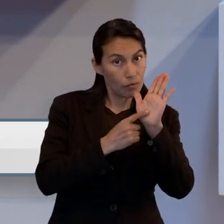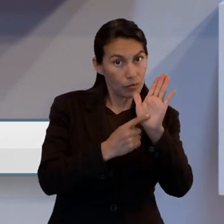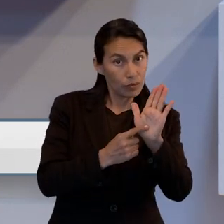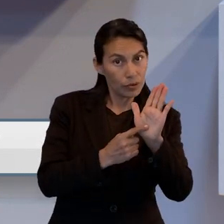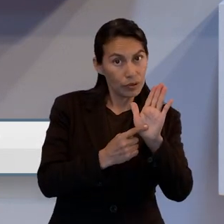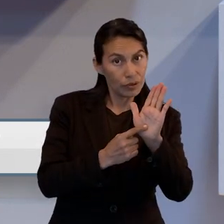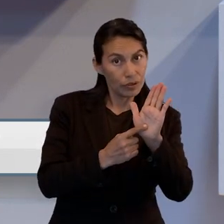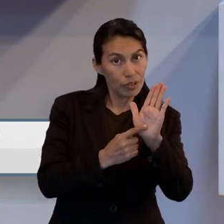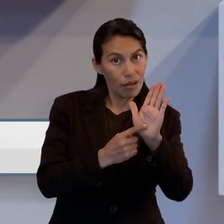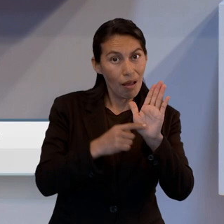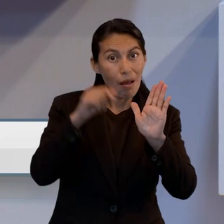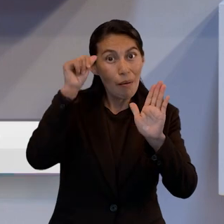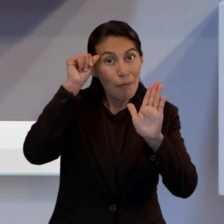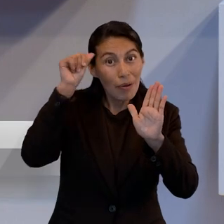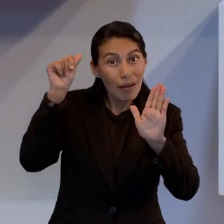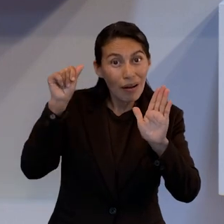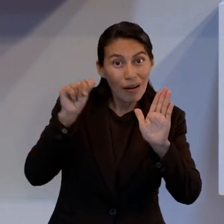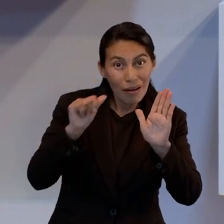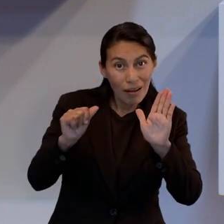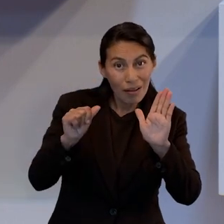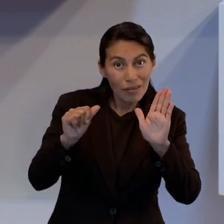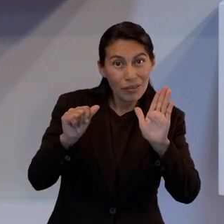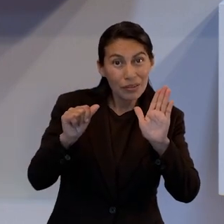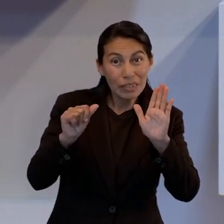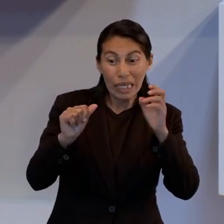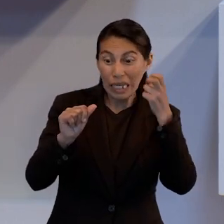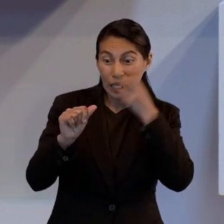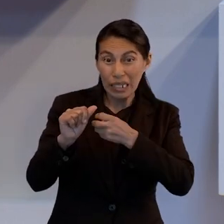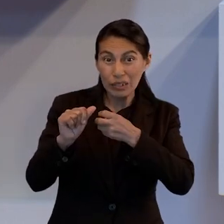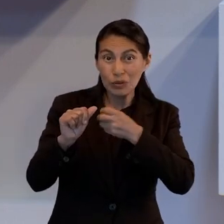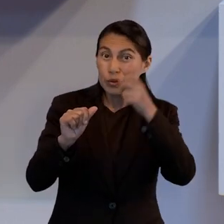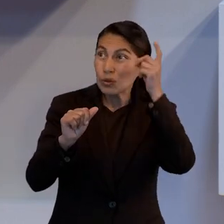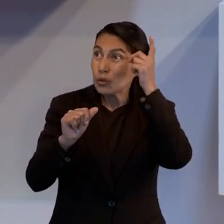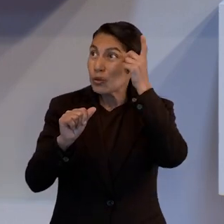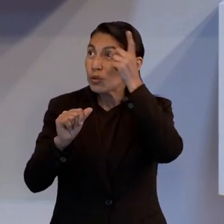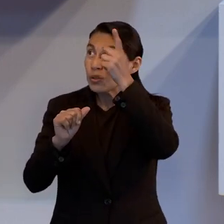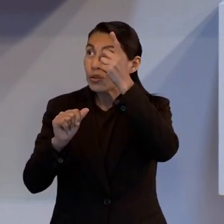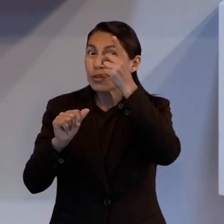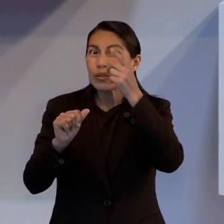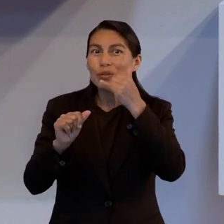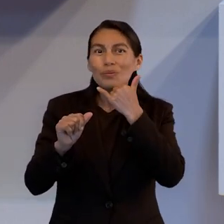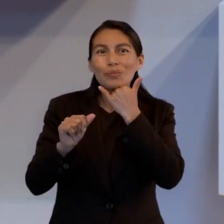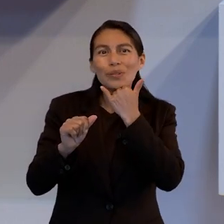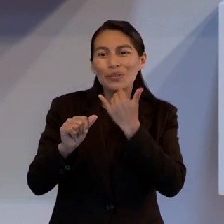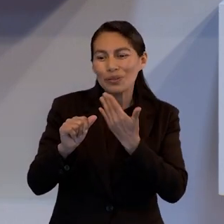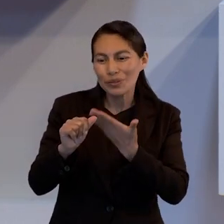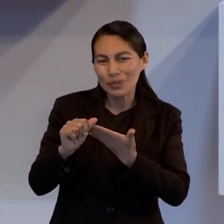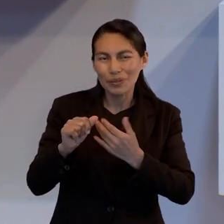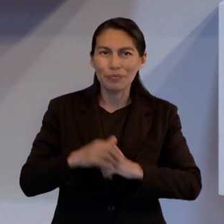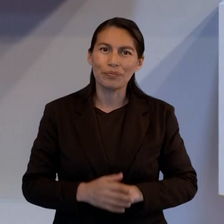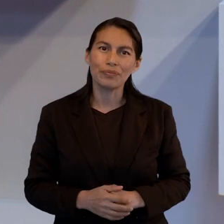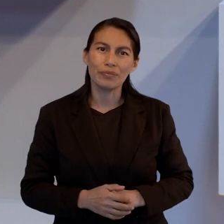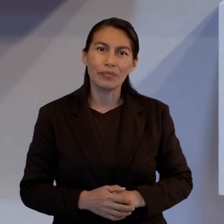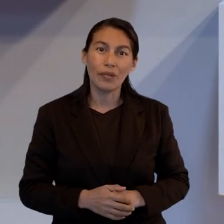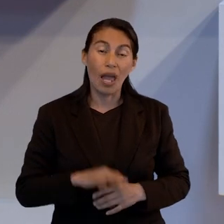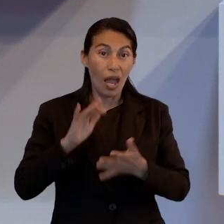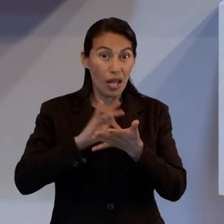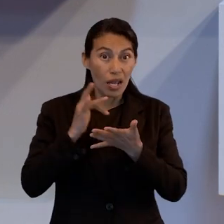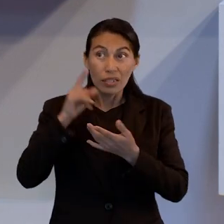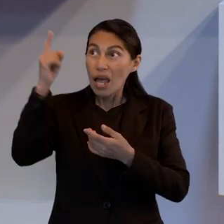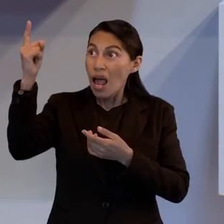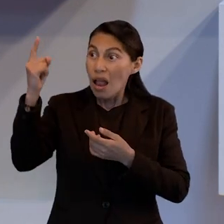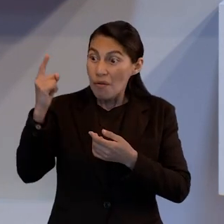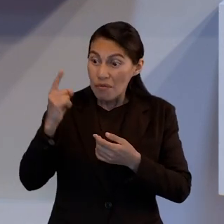nuestros pecados son perdonados por los méritos que ha hecho Cristo. Al morir en la cruz, Cristo